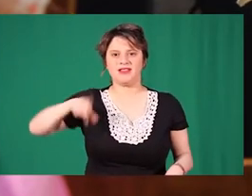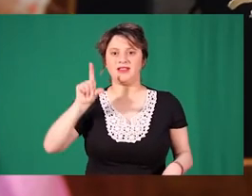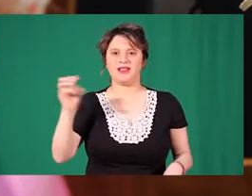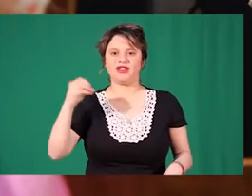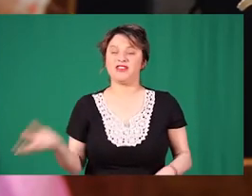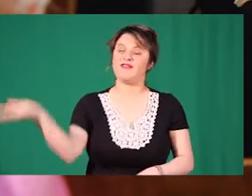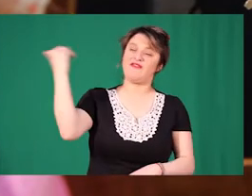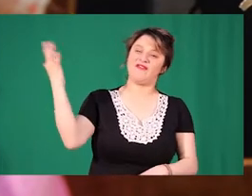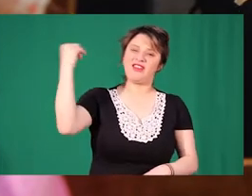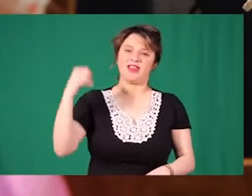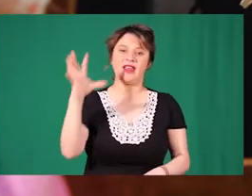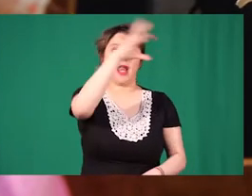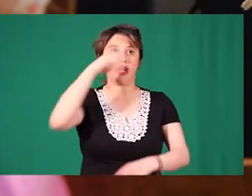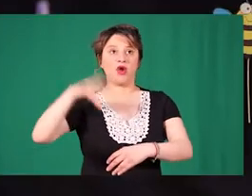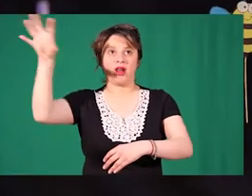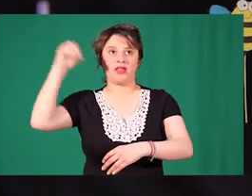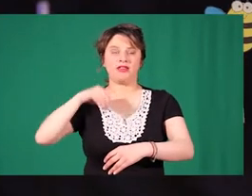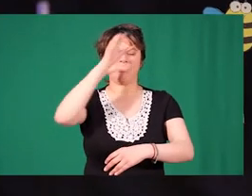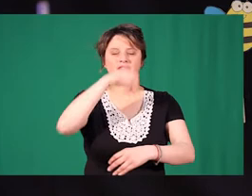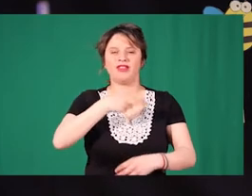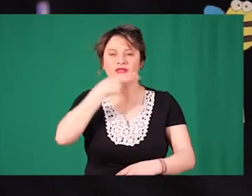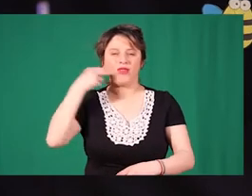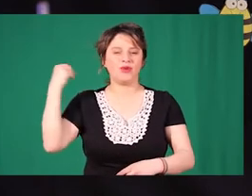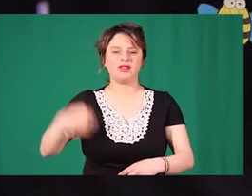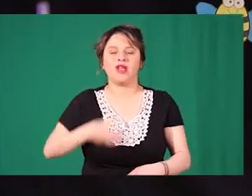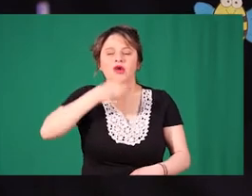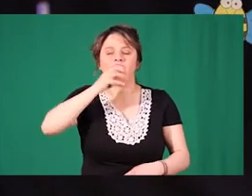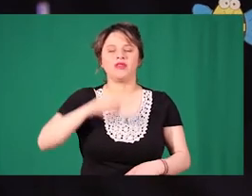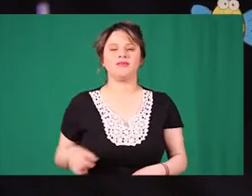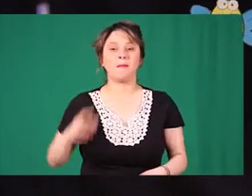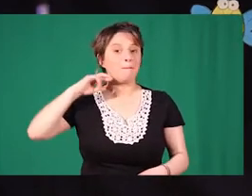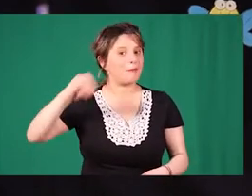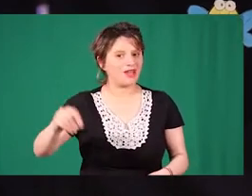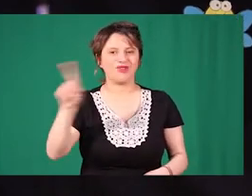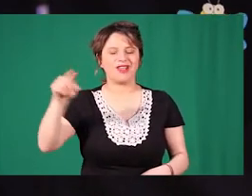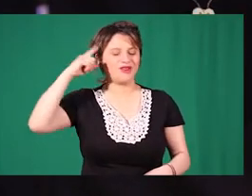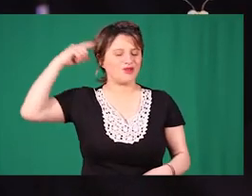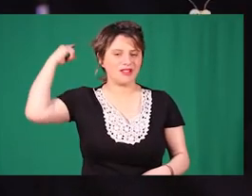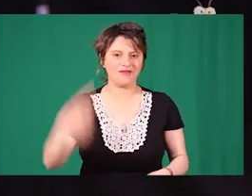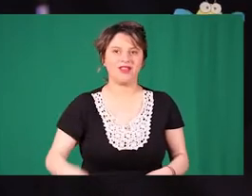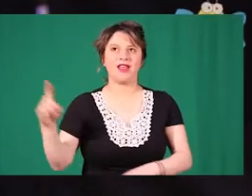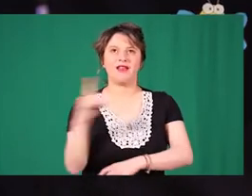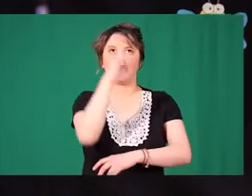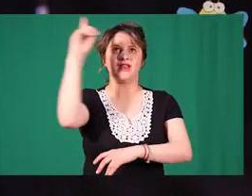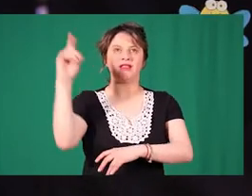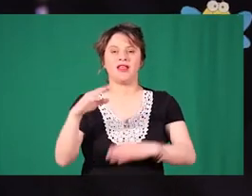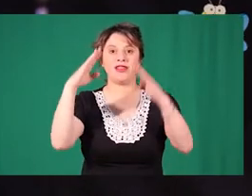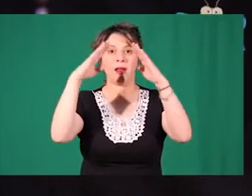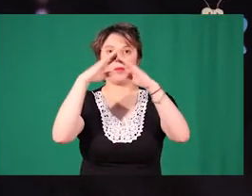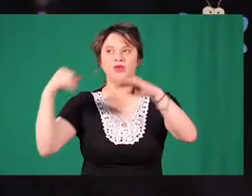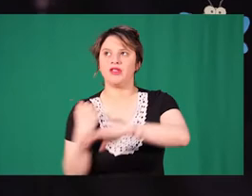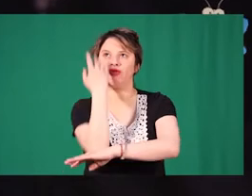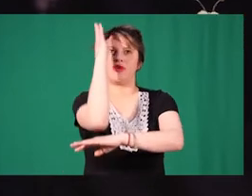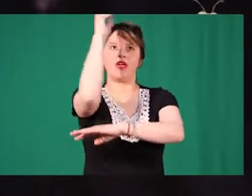Pero lo que no sabía la abejita Era que desde la rama de un árbol a lo lejos Un